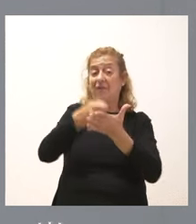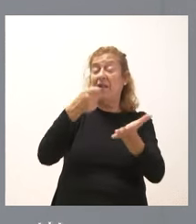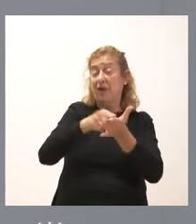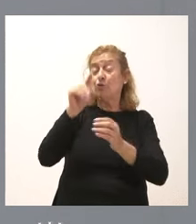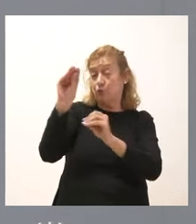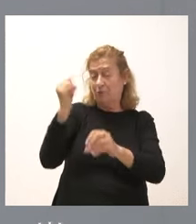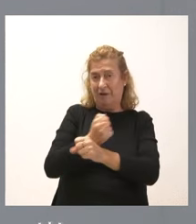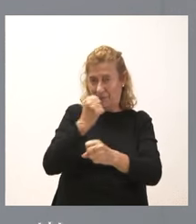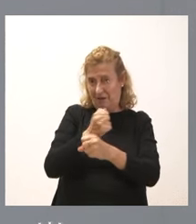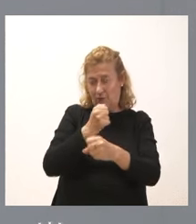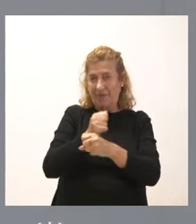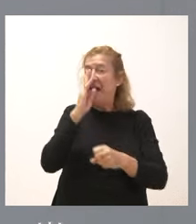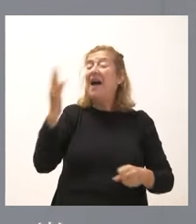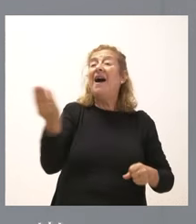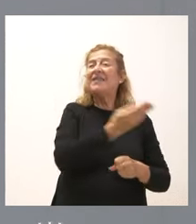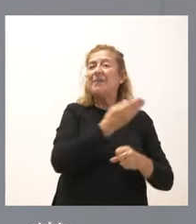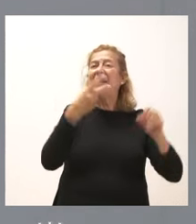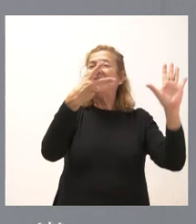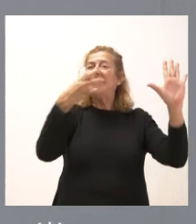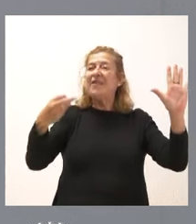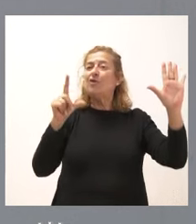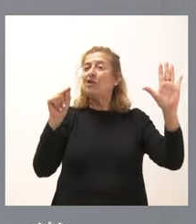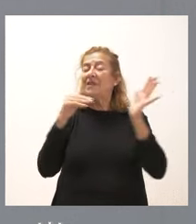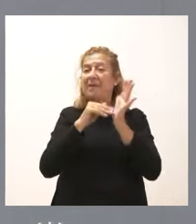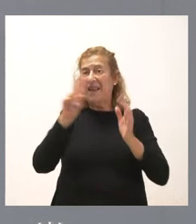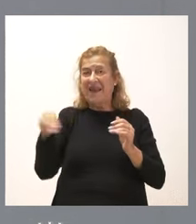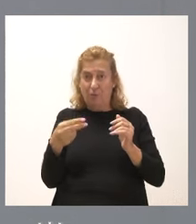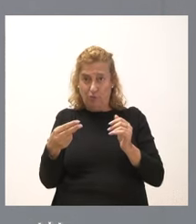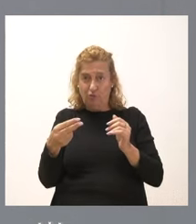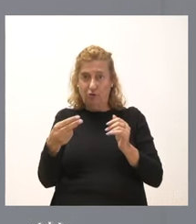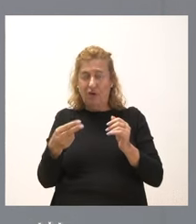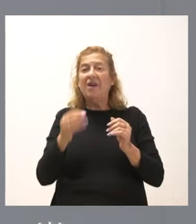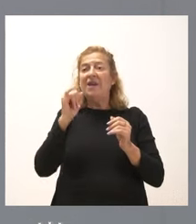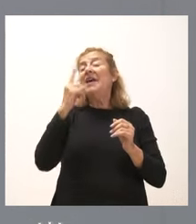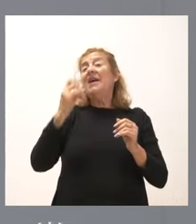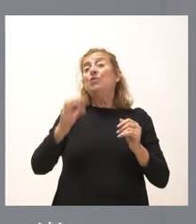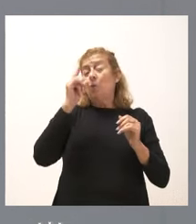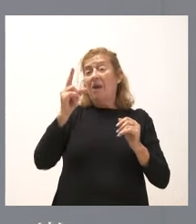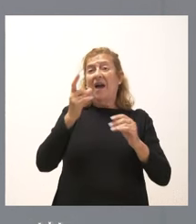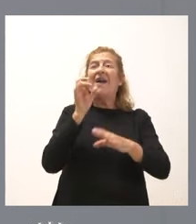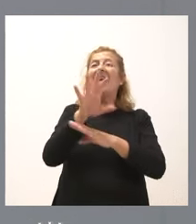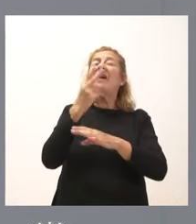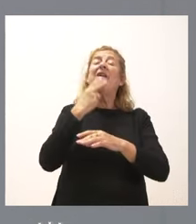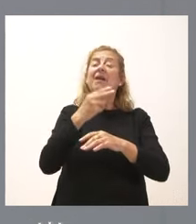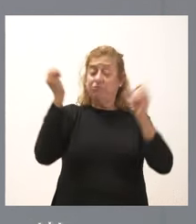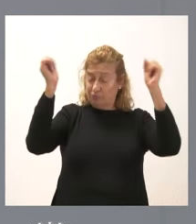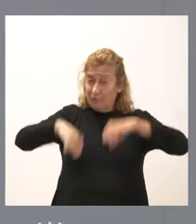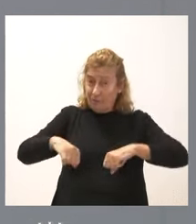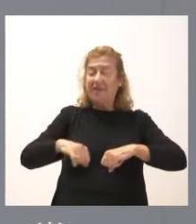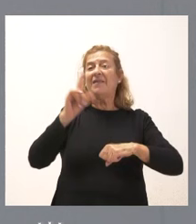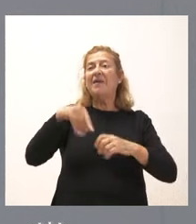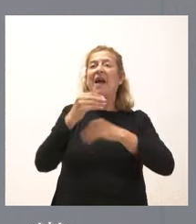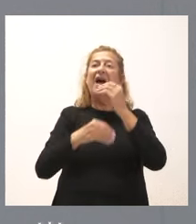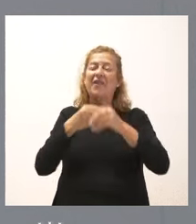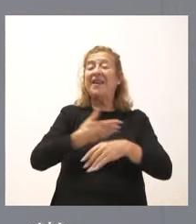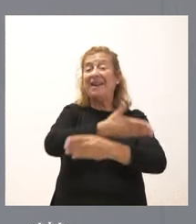a través de 760.000 euros. Y es una carta de conformidad que también formalizarán el